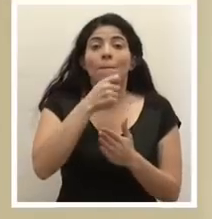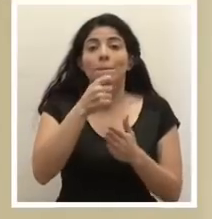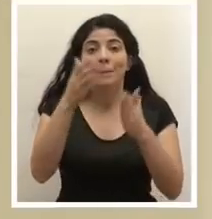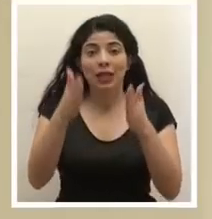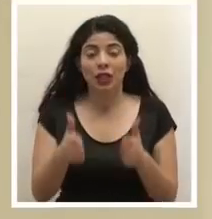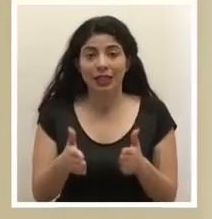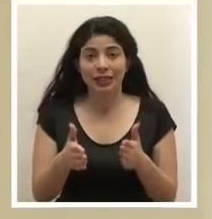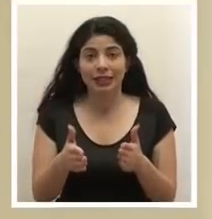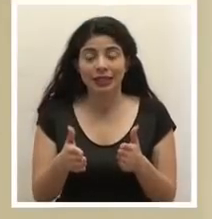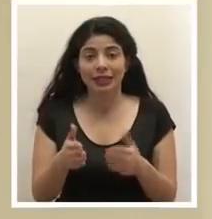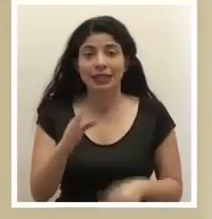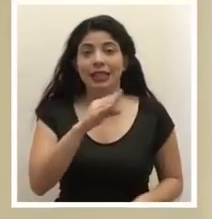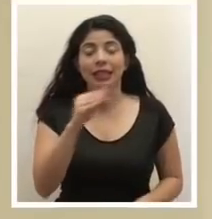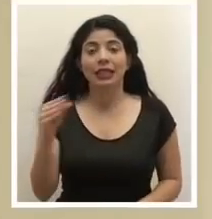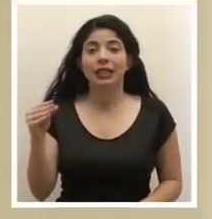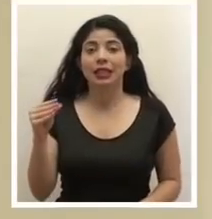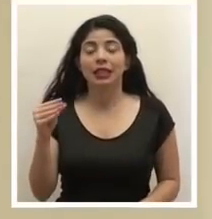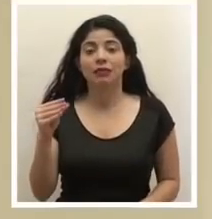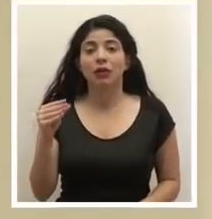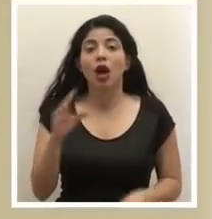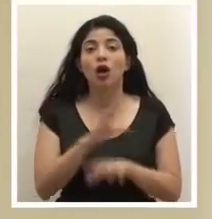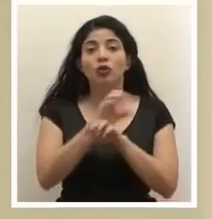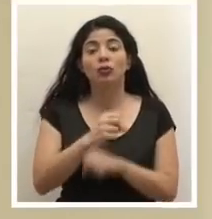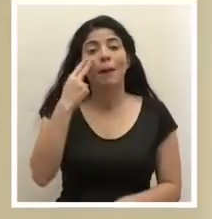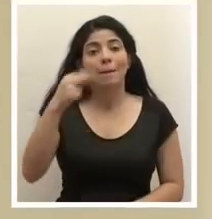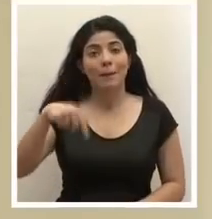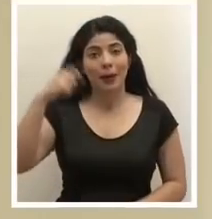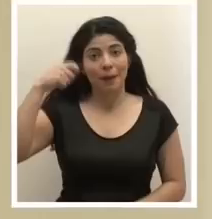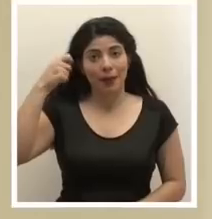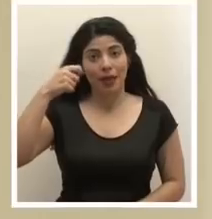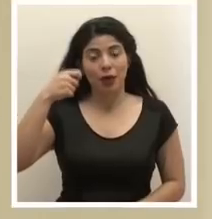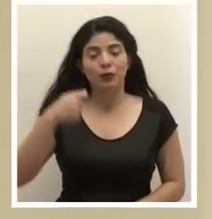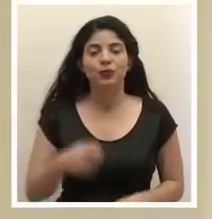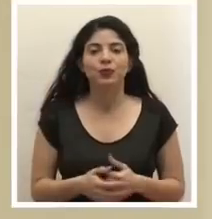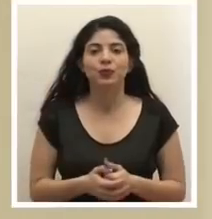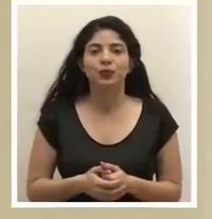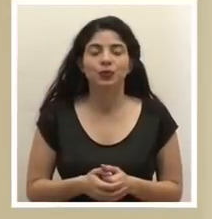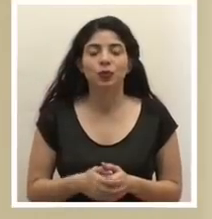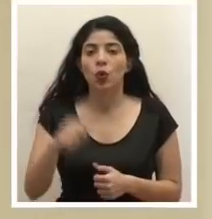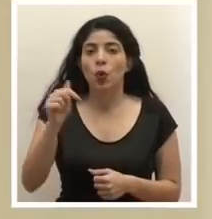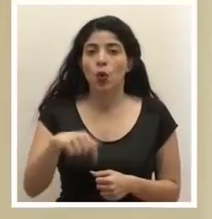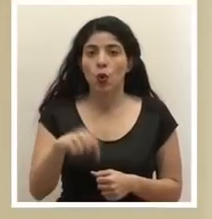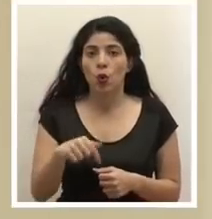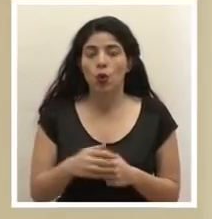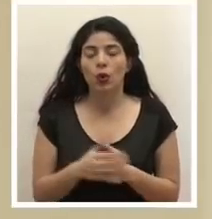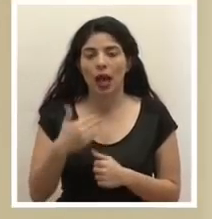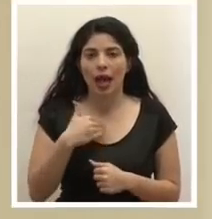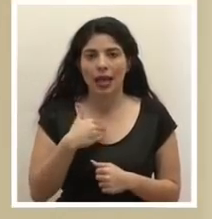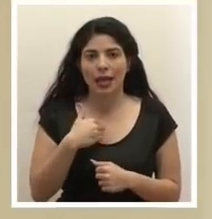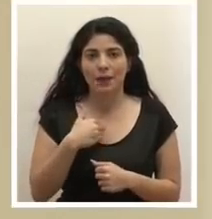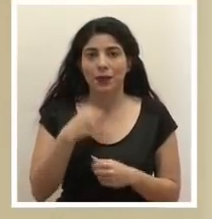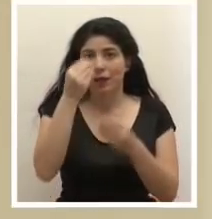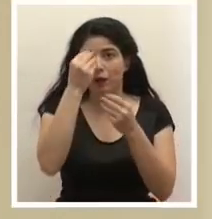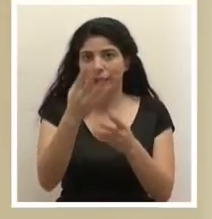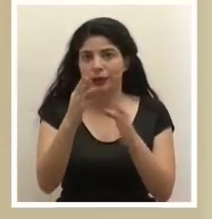los que acostumbra a seguir esa transmisión, hoy tenemos una